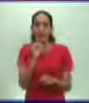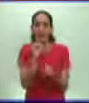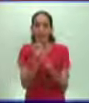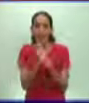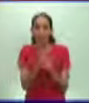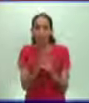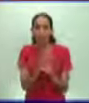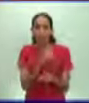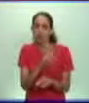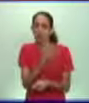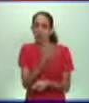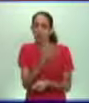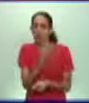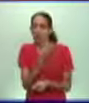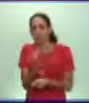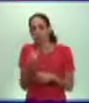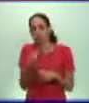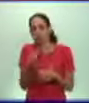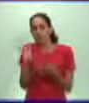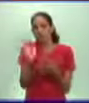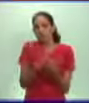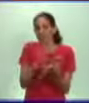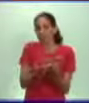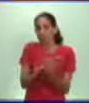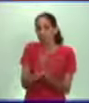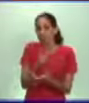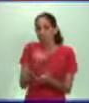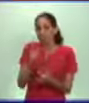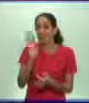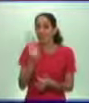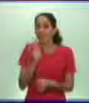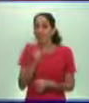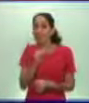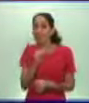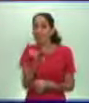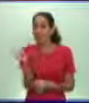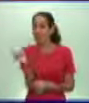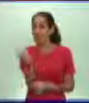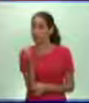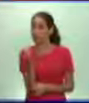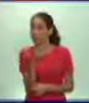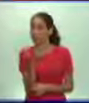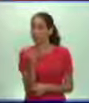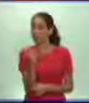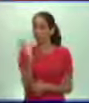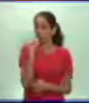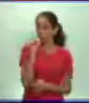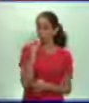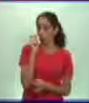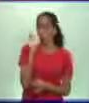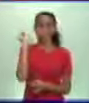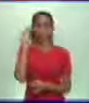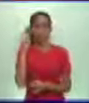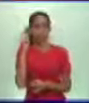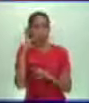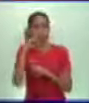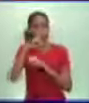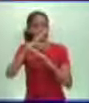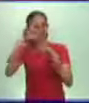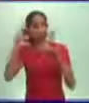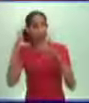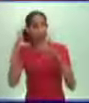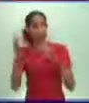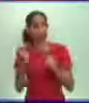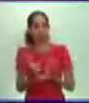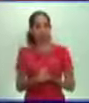a perder ese prestigio, esa moral, a nivel de sociedad. Porque ya el hombre comenzó a descubrir otras cosas. Y se dio cuenta que un